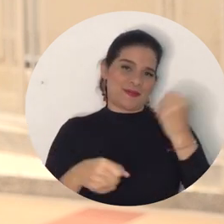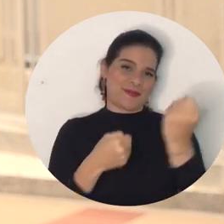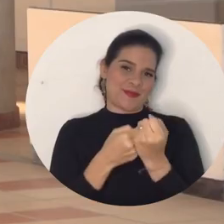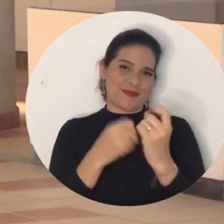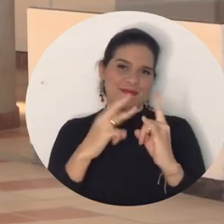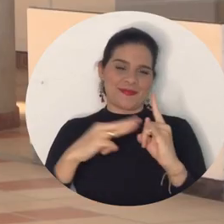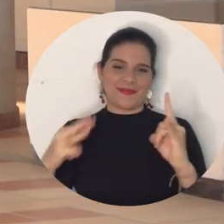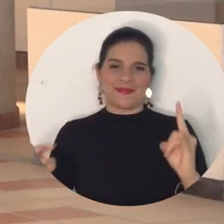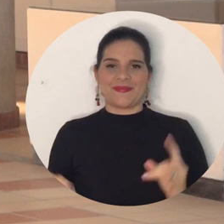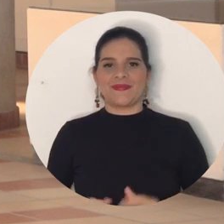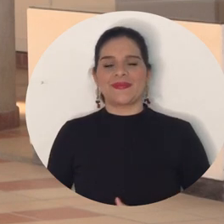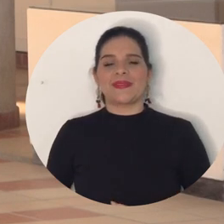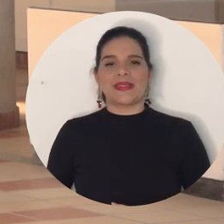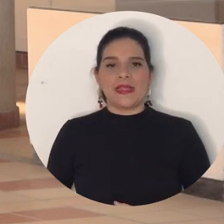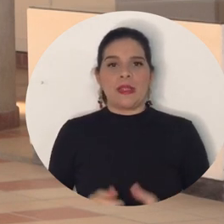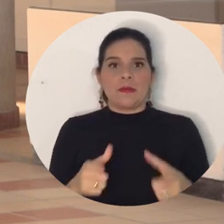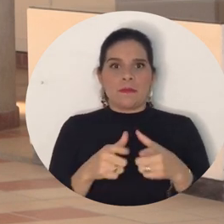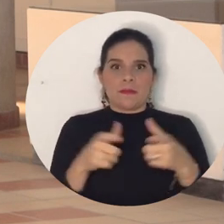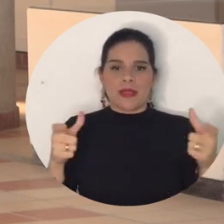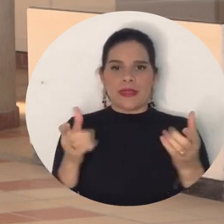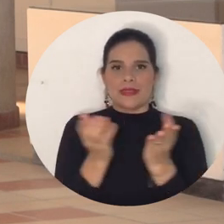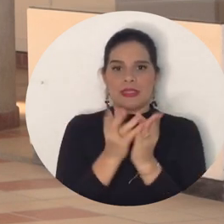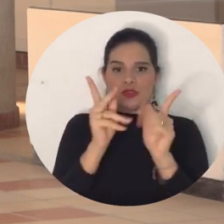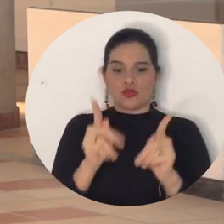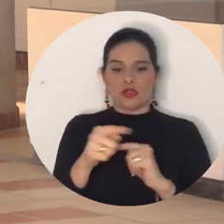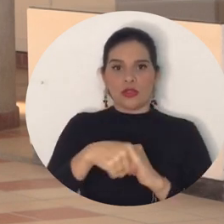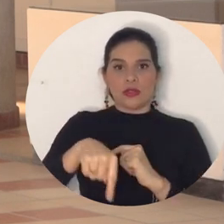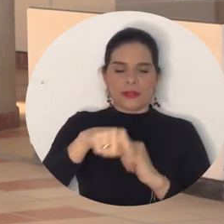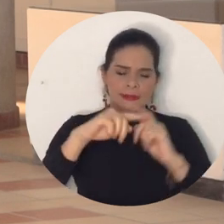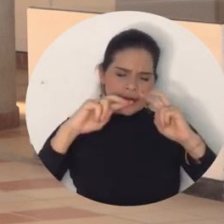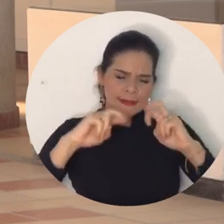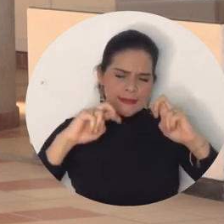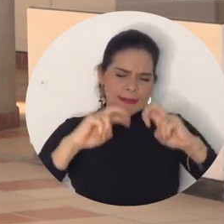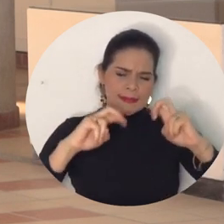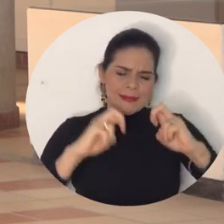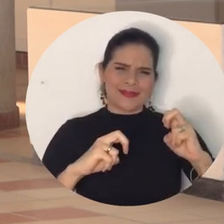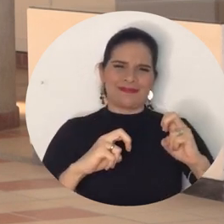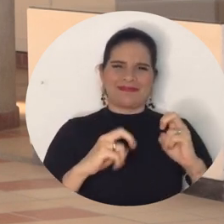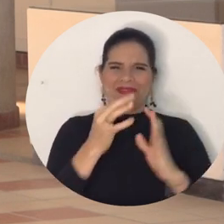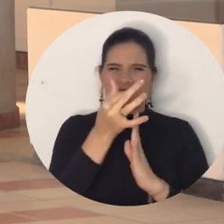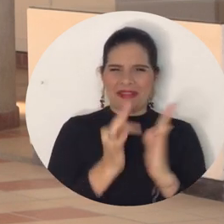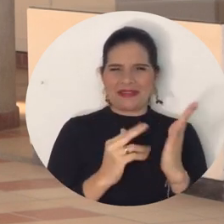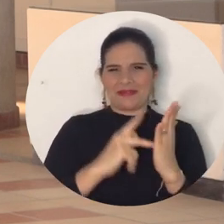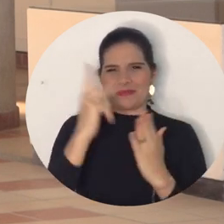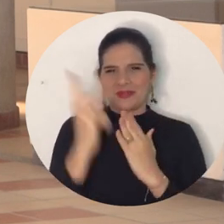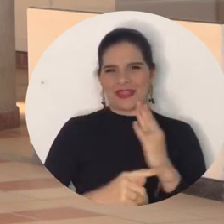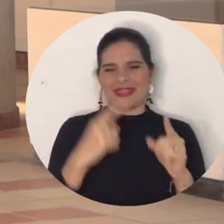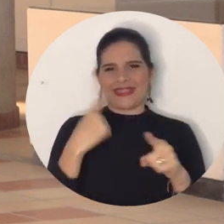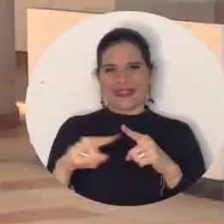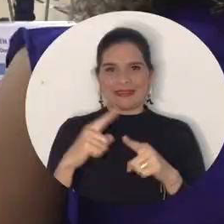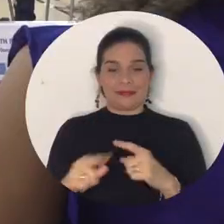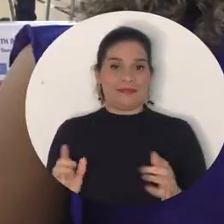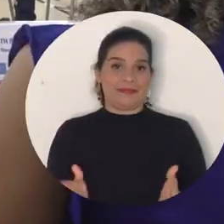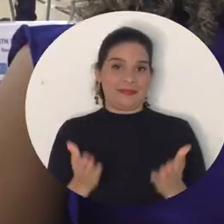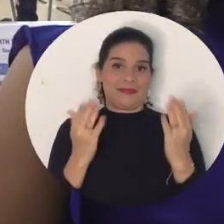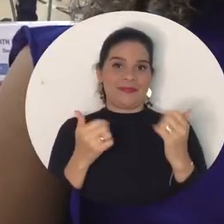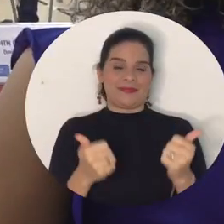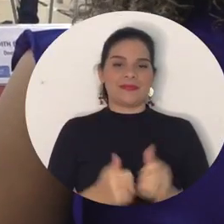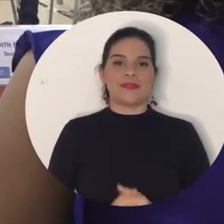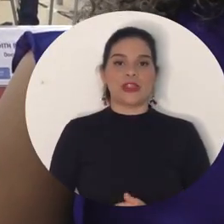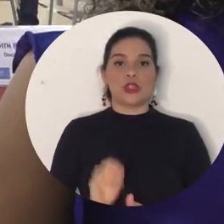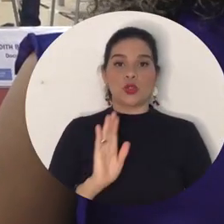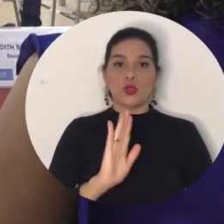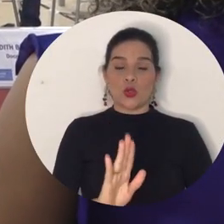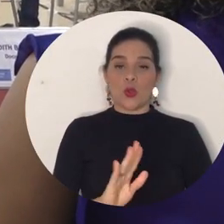universidad. También hay muchos estudiantes dentro de estos semilleros que se preparan, hacen parte de proyectos. Esta unidad